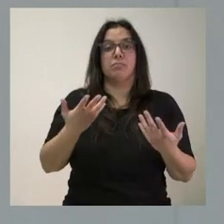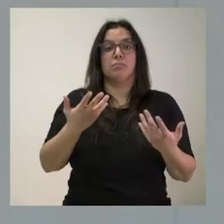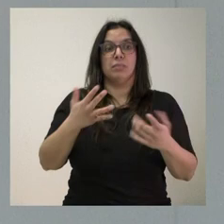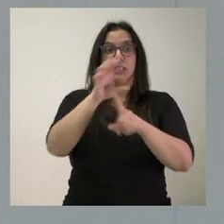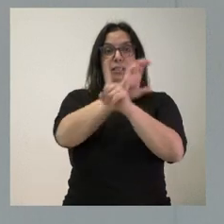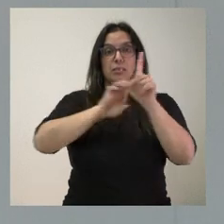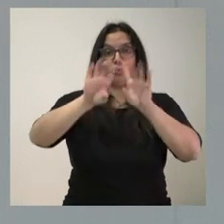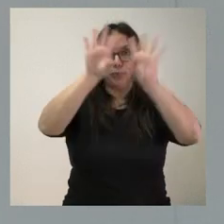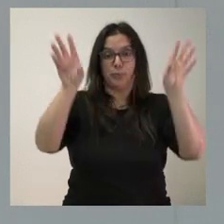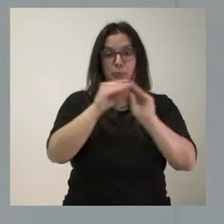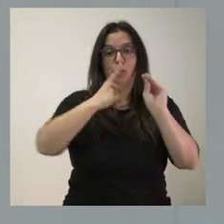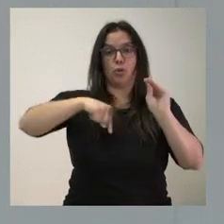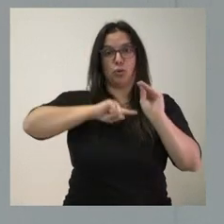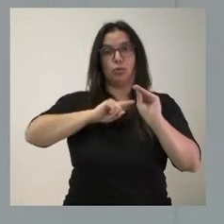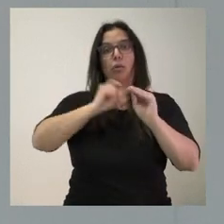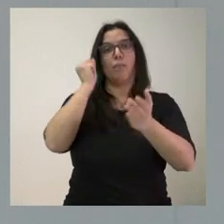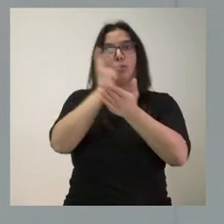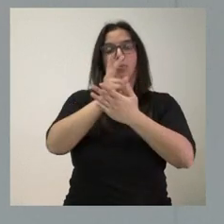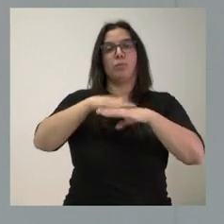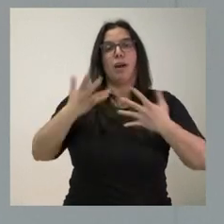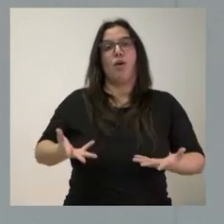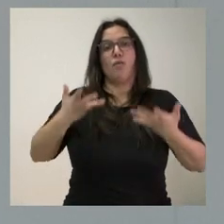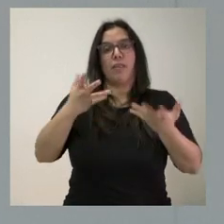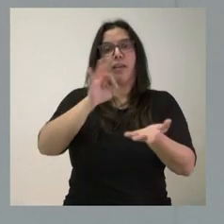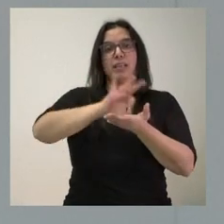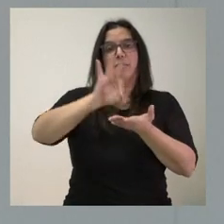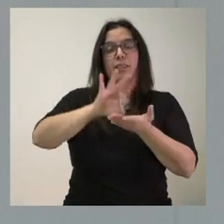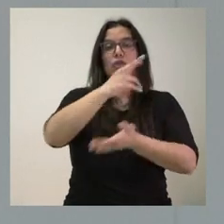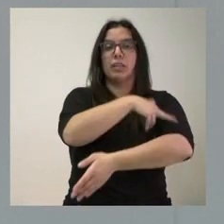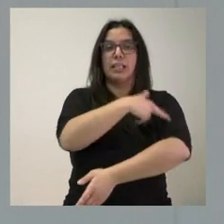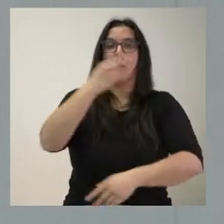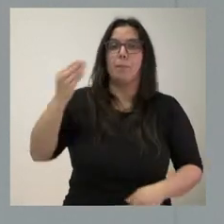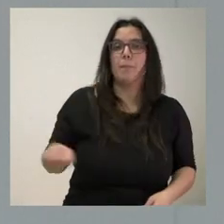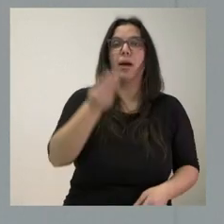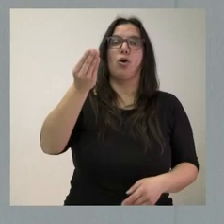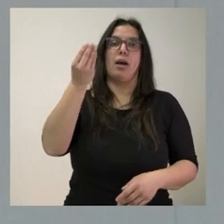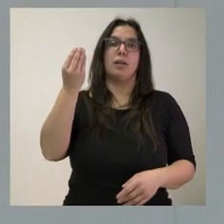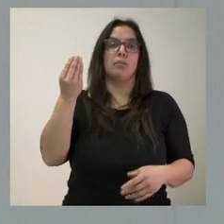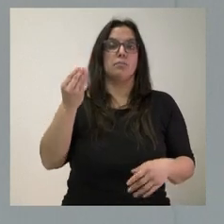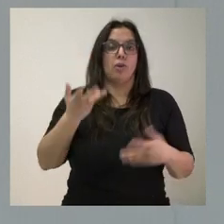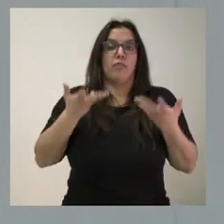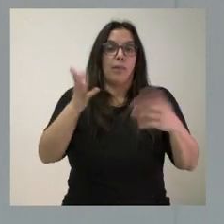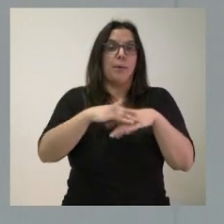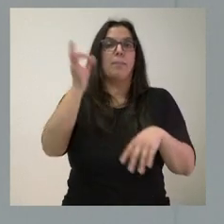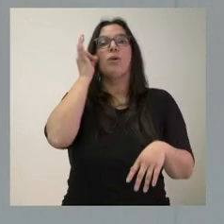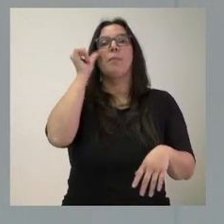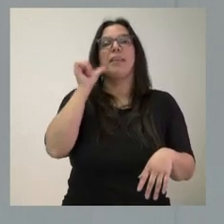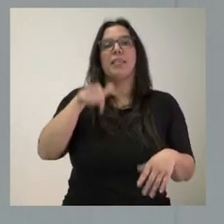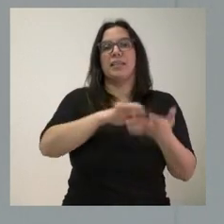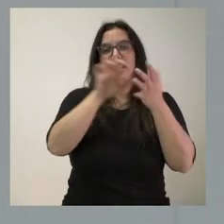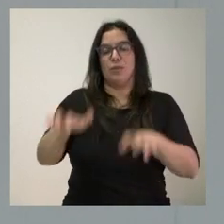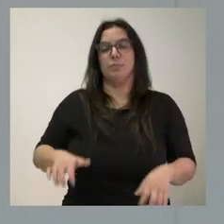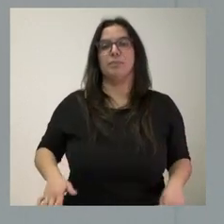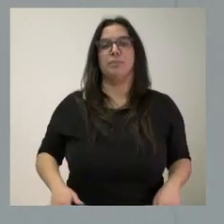nosotros apostamos por mejorar las prestaciones sanitarias que se ofrecen a las mujeres embarazadas en Castilla y León.